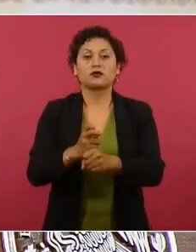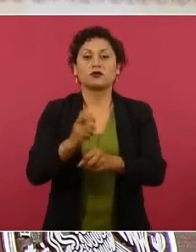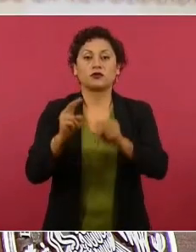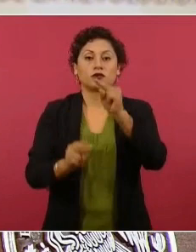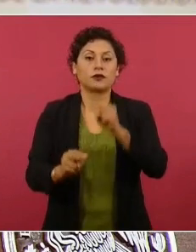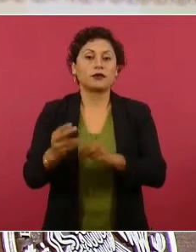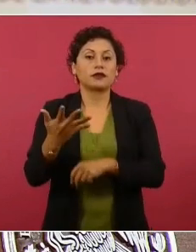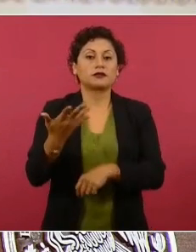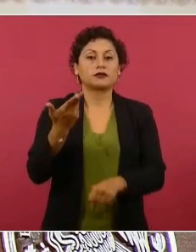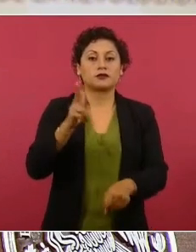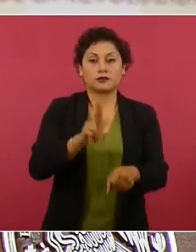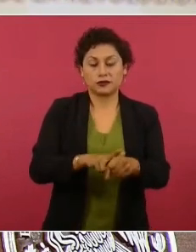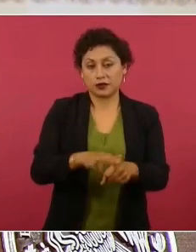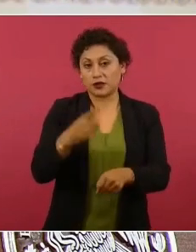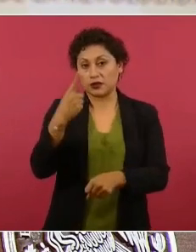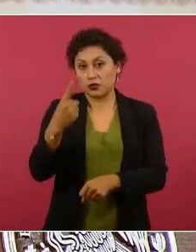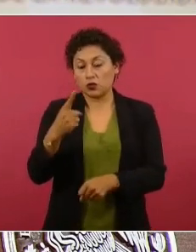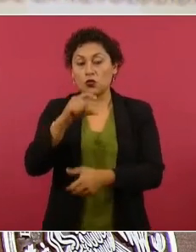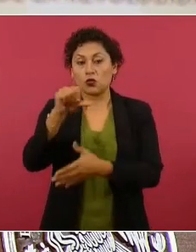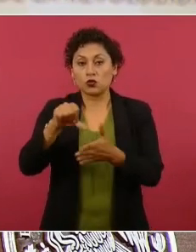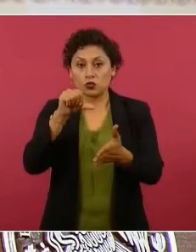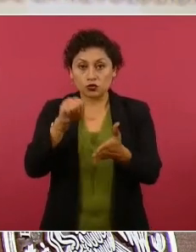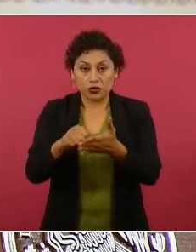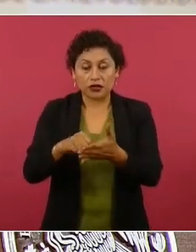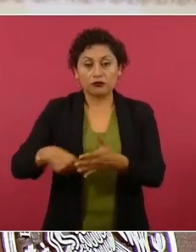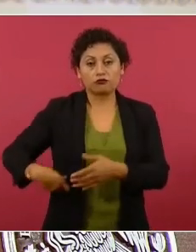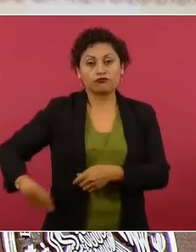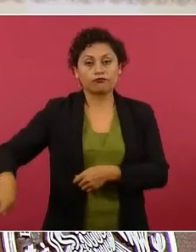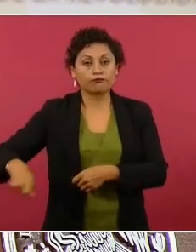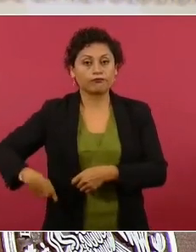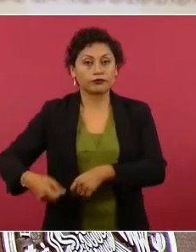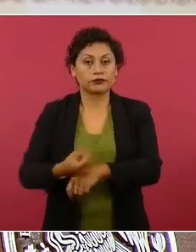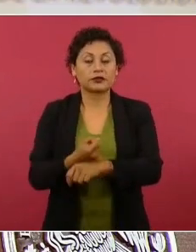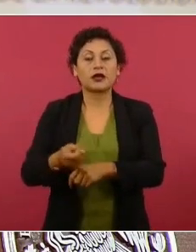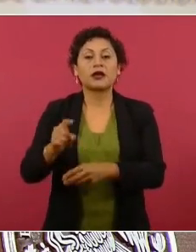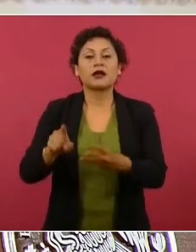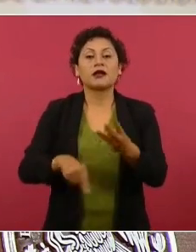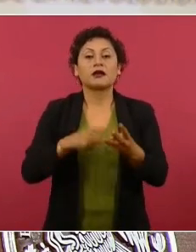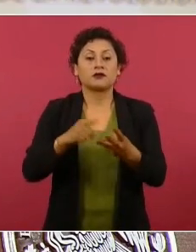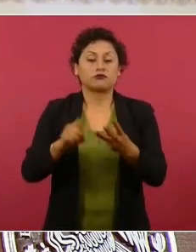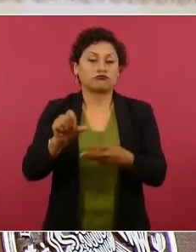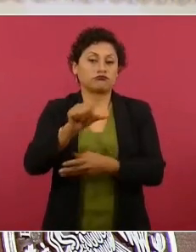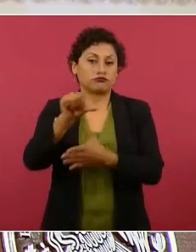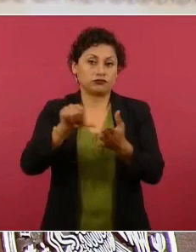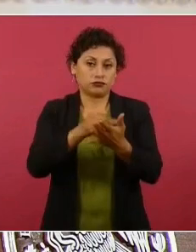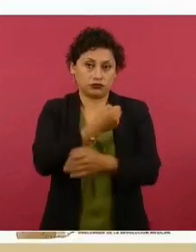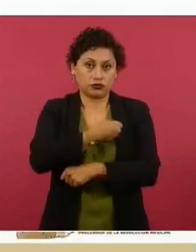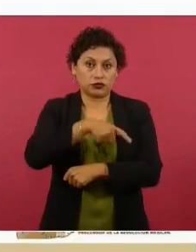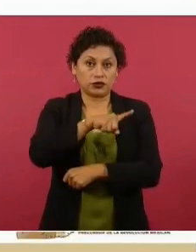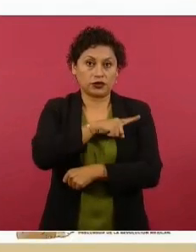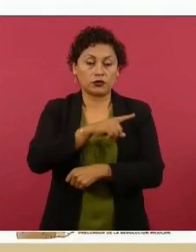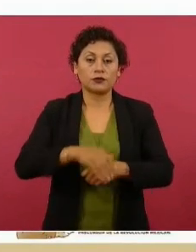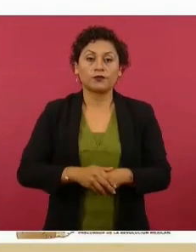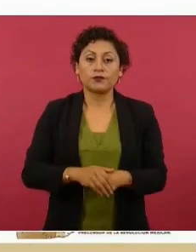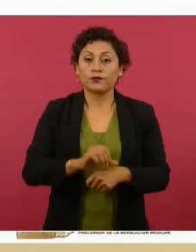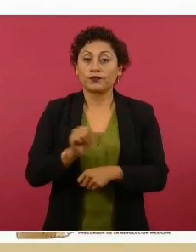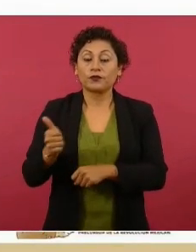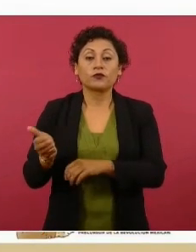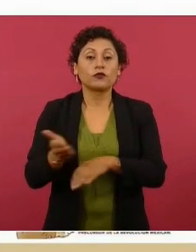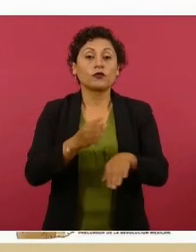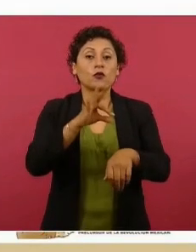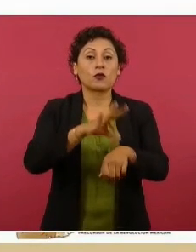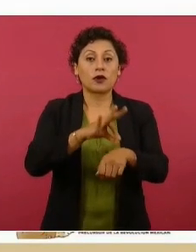cinco hospitales, un centro de hemodiálisis y 132 centros de salud del primer nivel de atención. En médicos especialistas